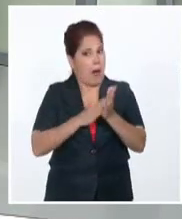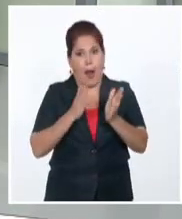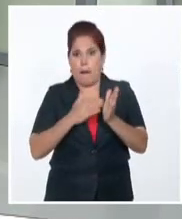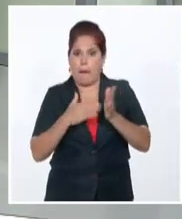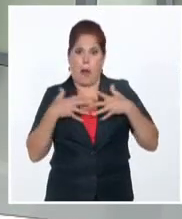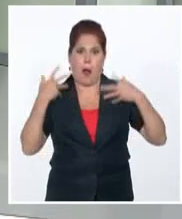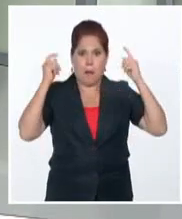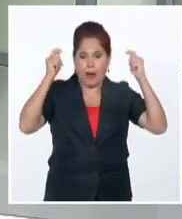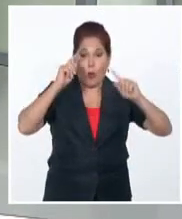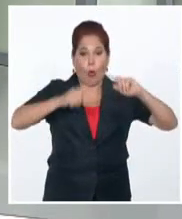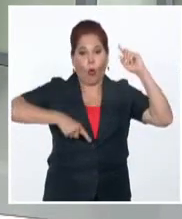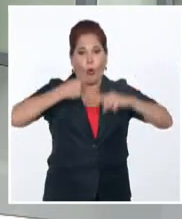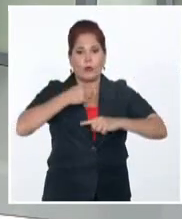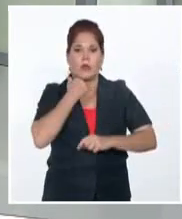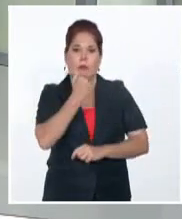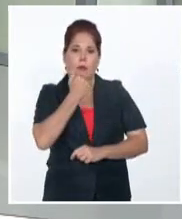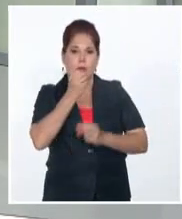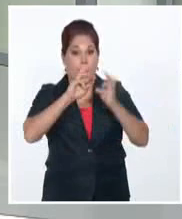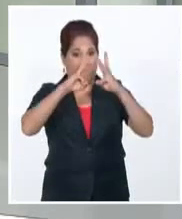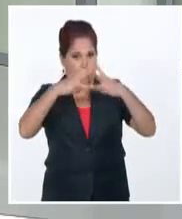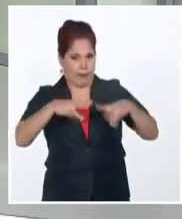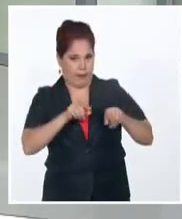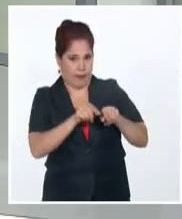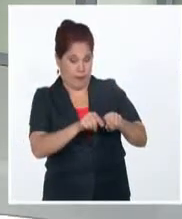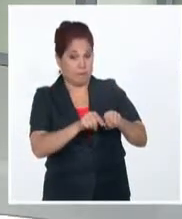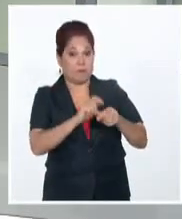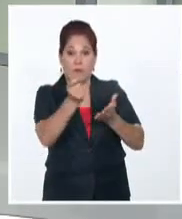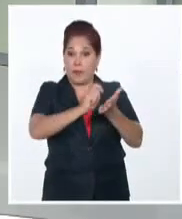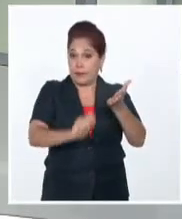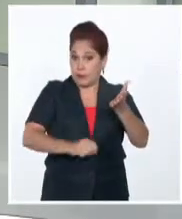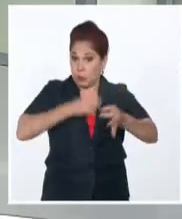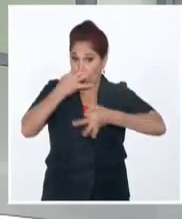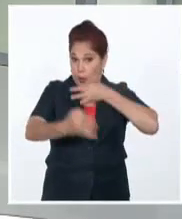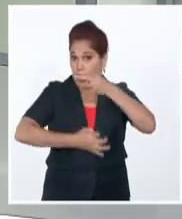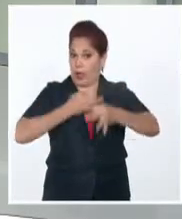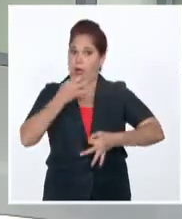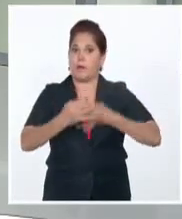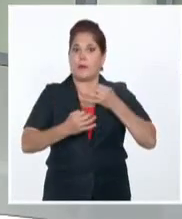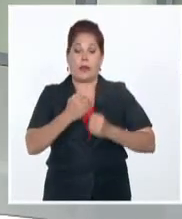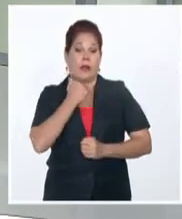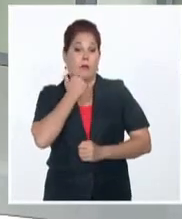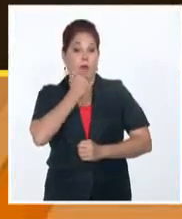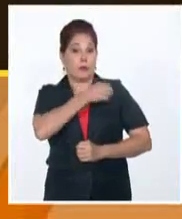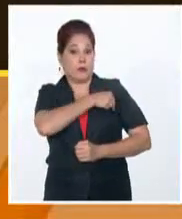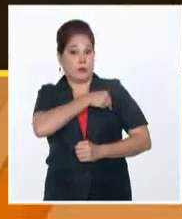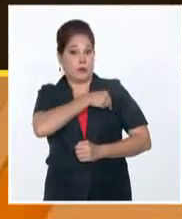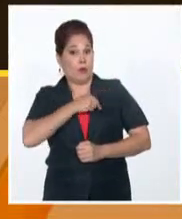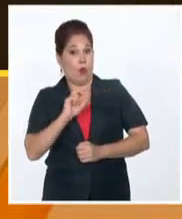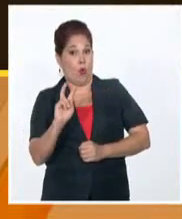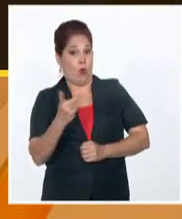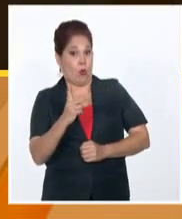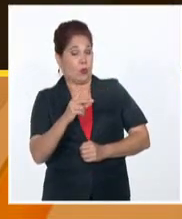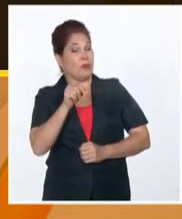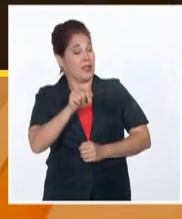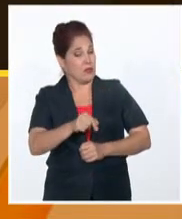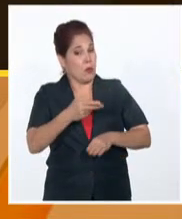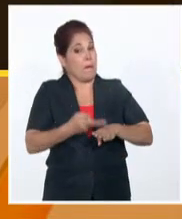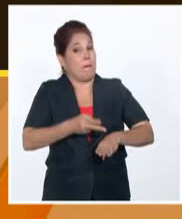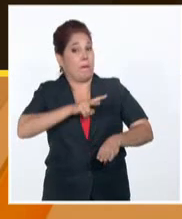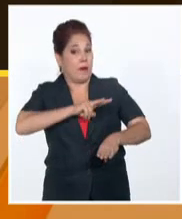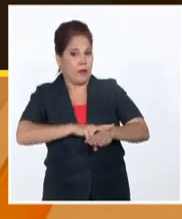contra la policía en las redes digitales. El texto resalta además que las fuerzas del Ministerio del Interior encargadas de prevenir,